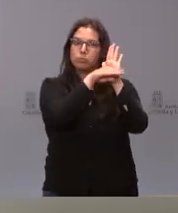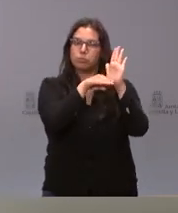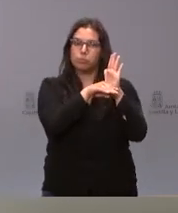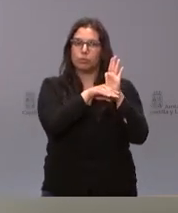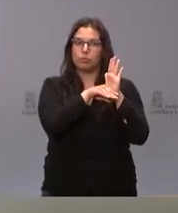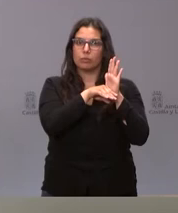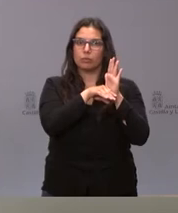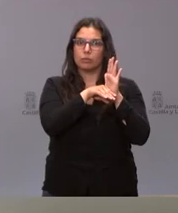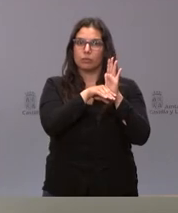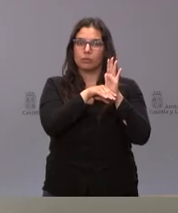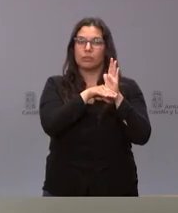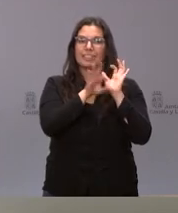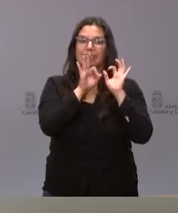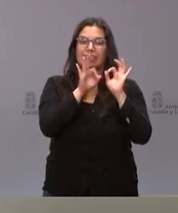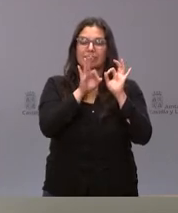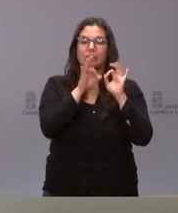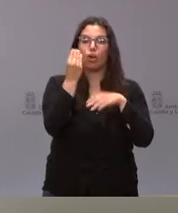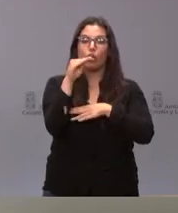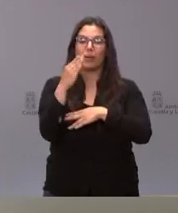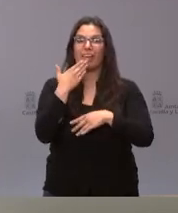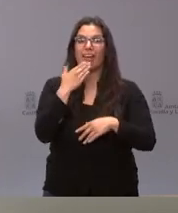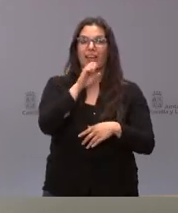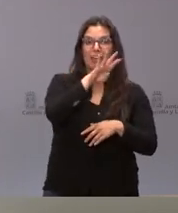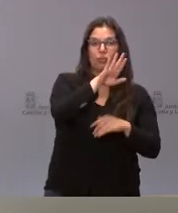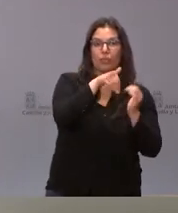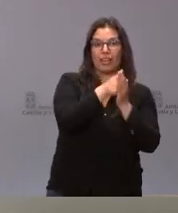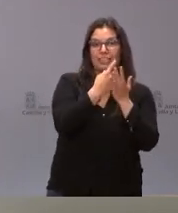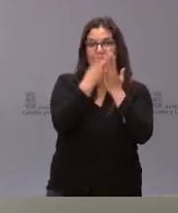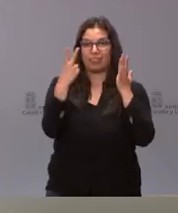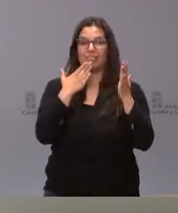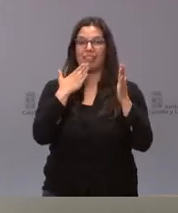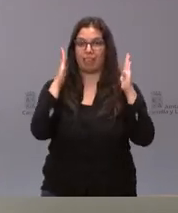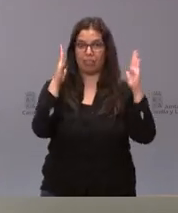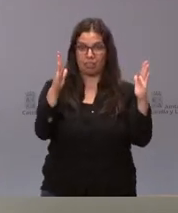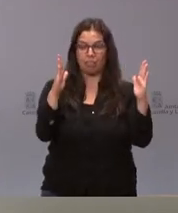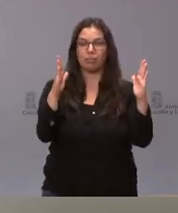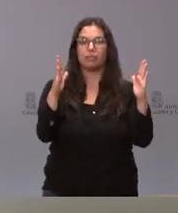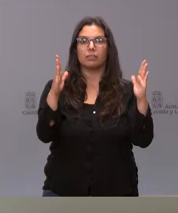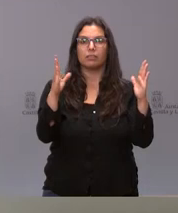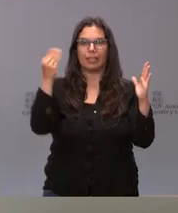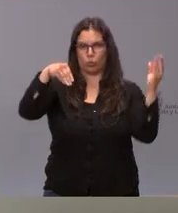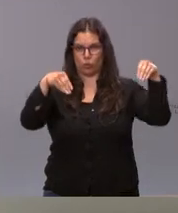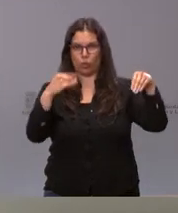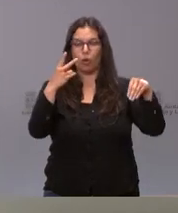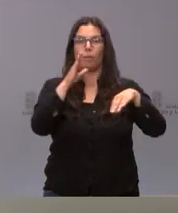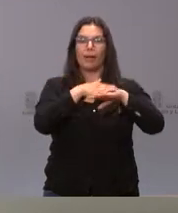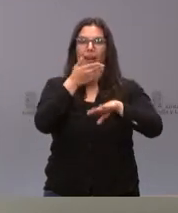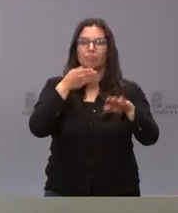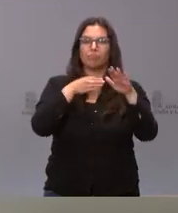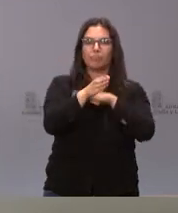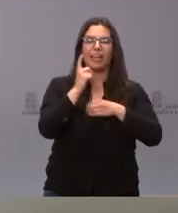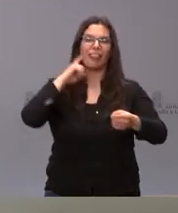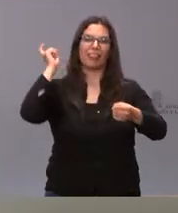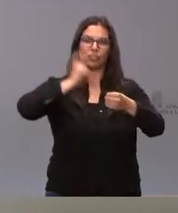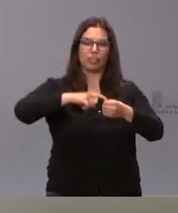para jóvenes en este caso para menores entre 14 y 17 años ambas edades incluidas en discotecas y otros lugares